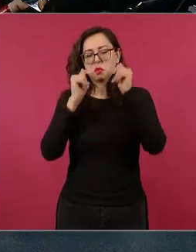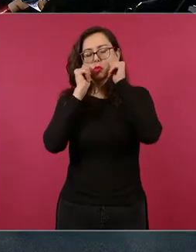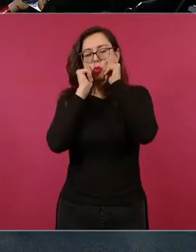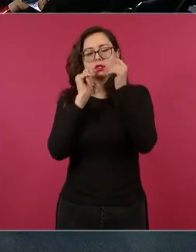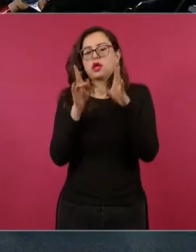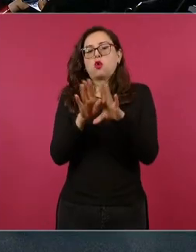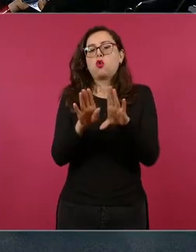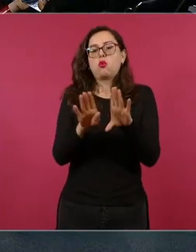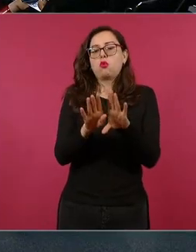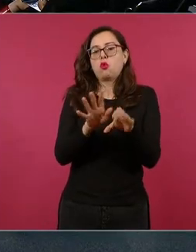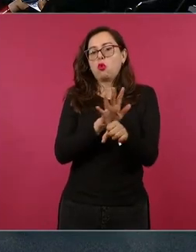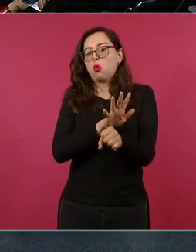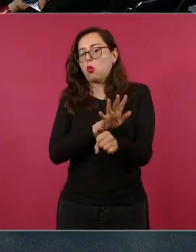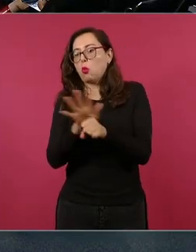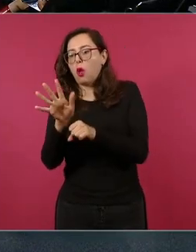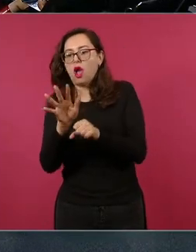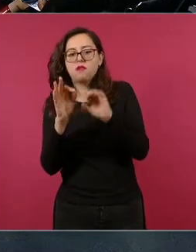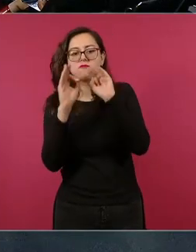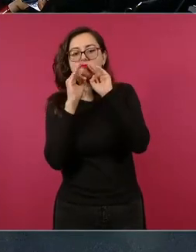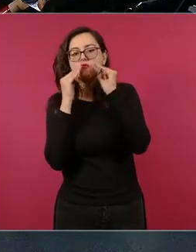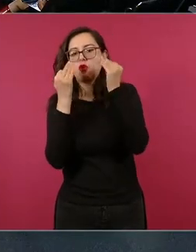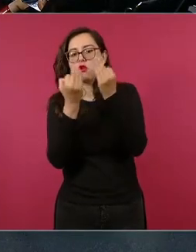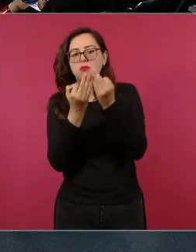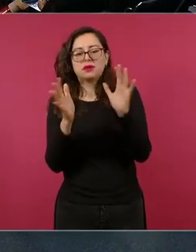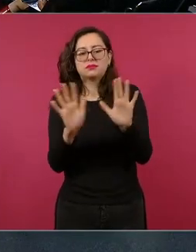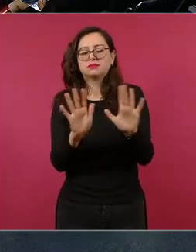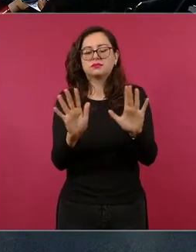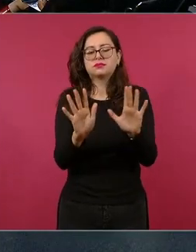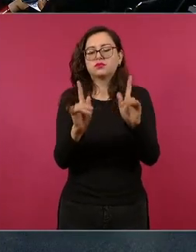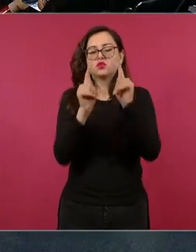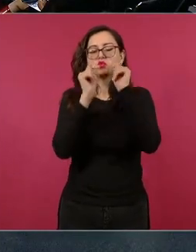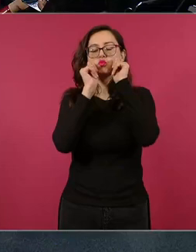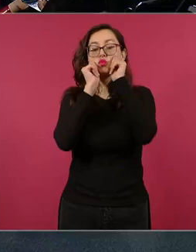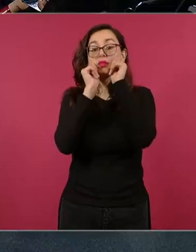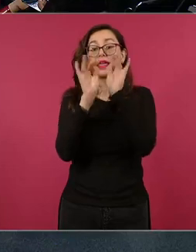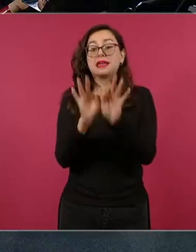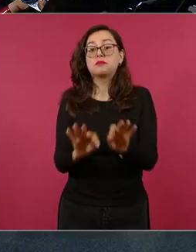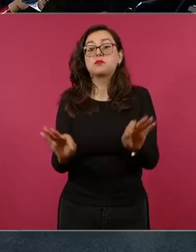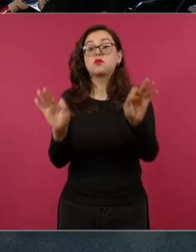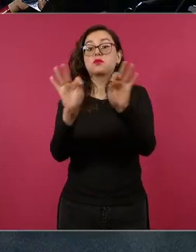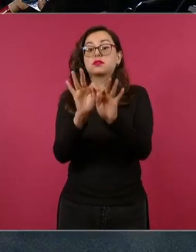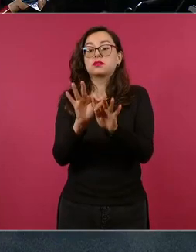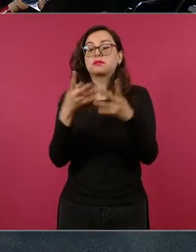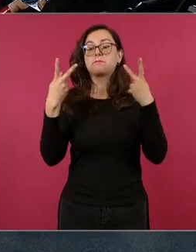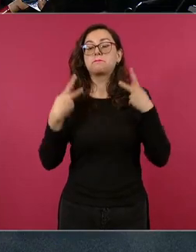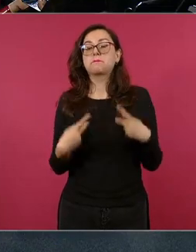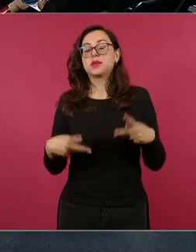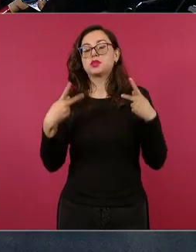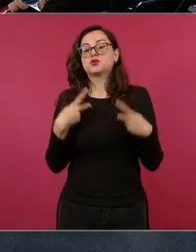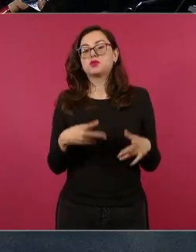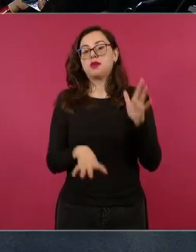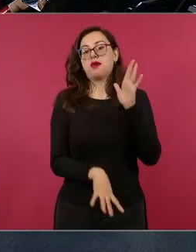es que se renueve con la participación de la gente